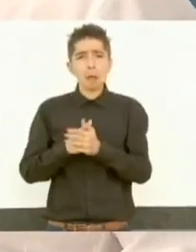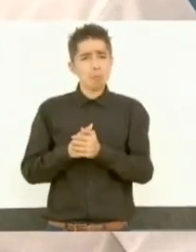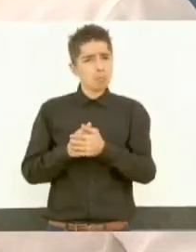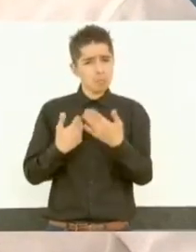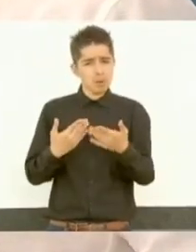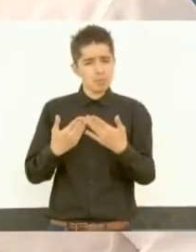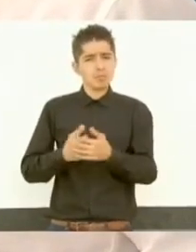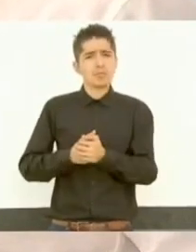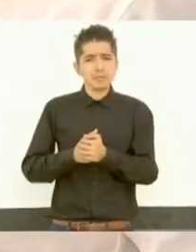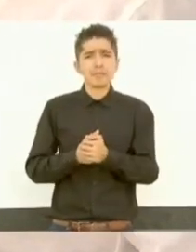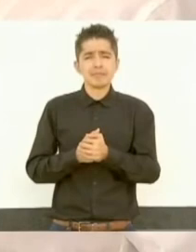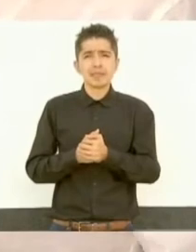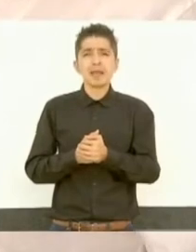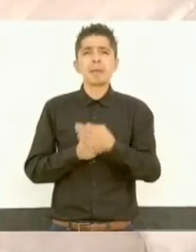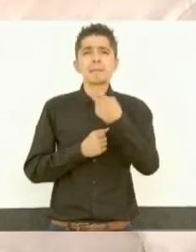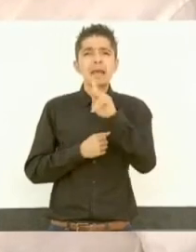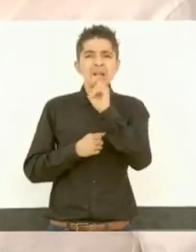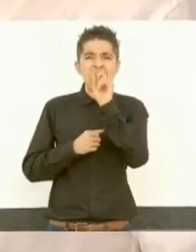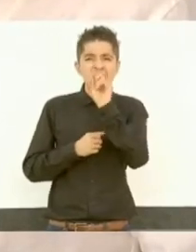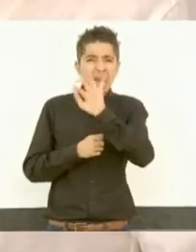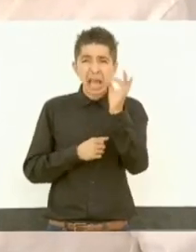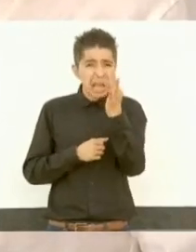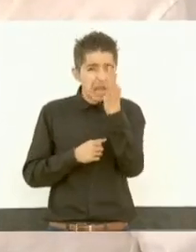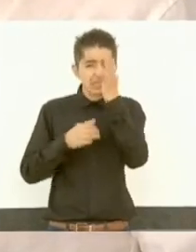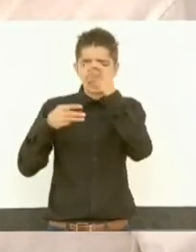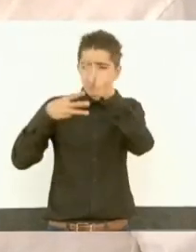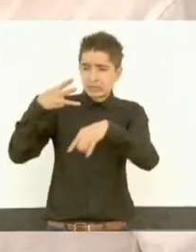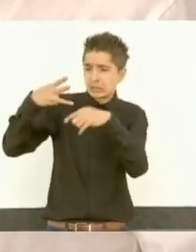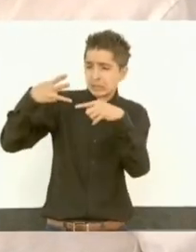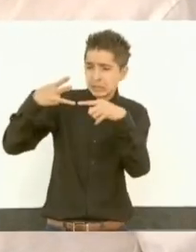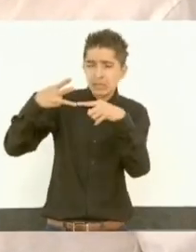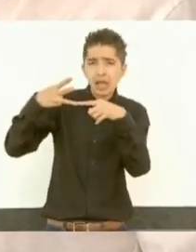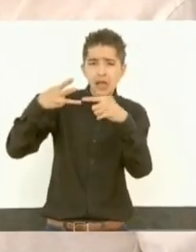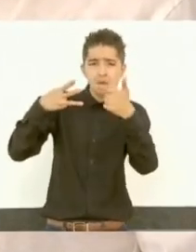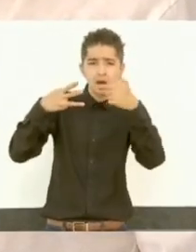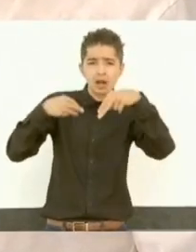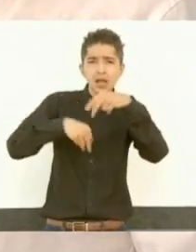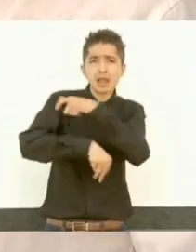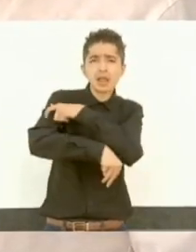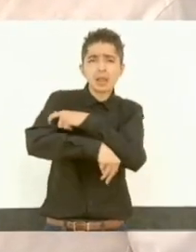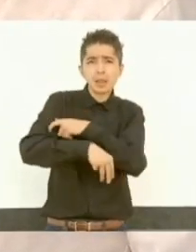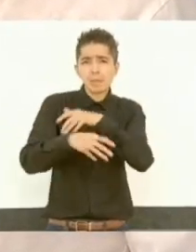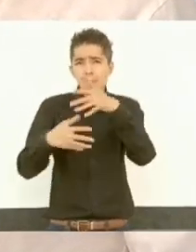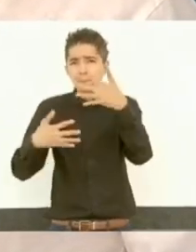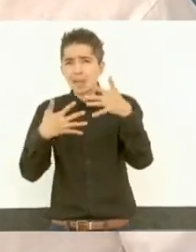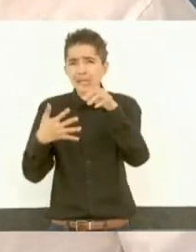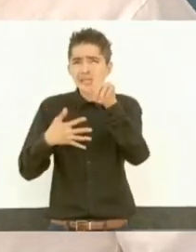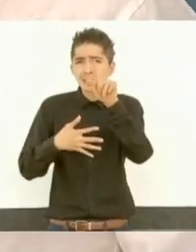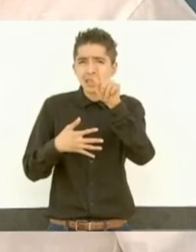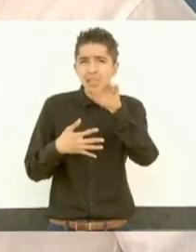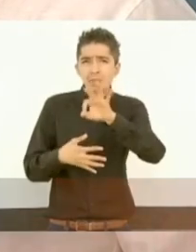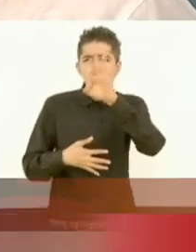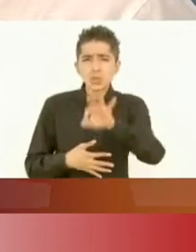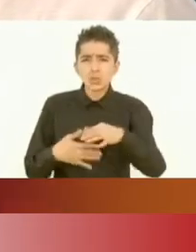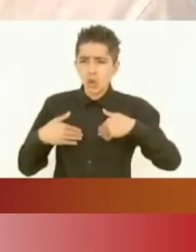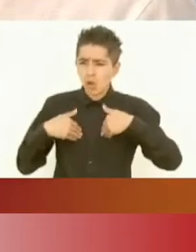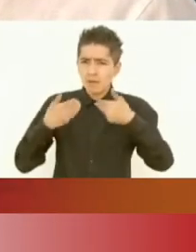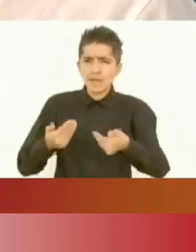Pero ya le sigue la Guardia Nacional con alrededor del 70 por ciento